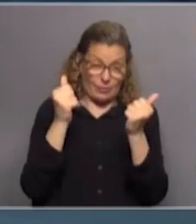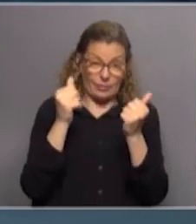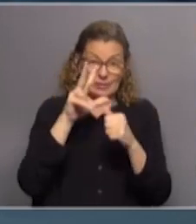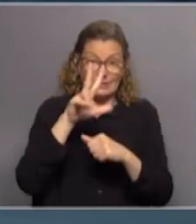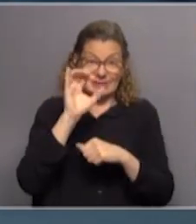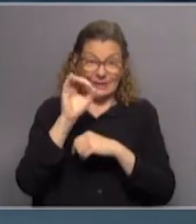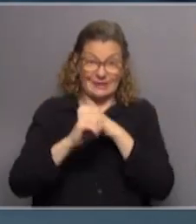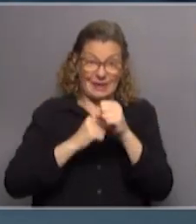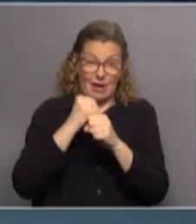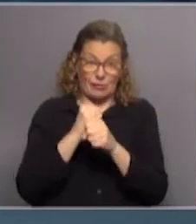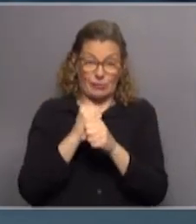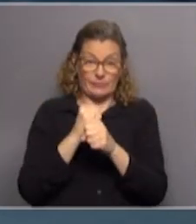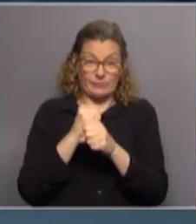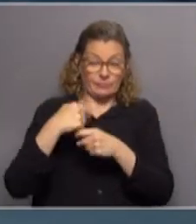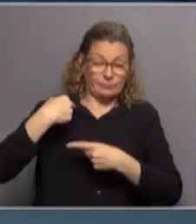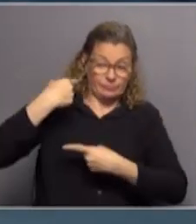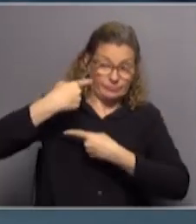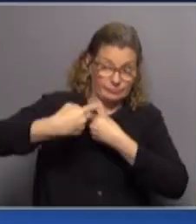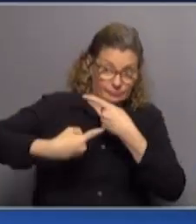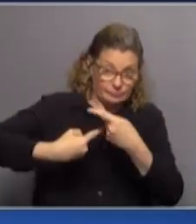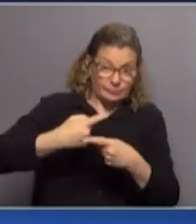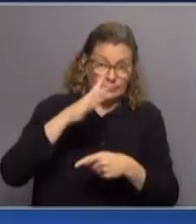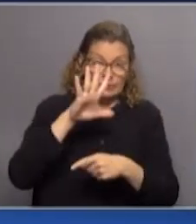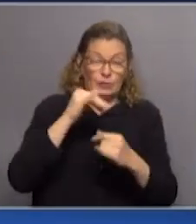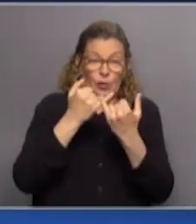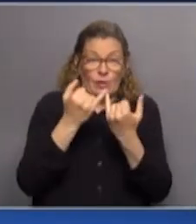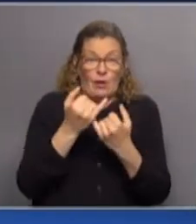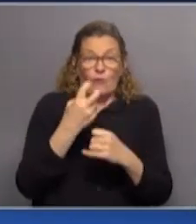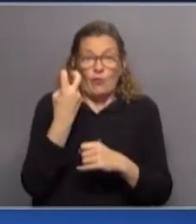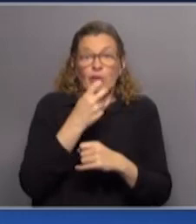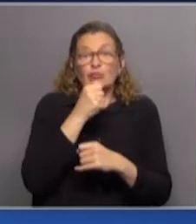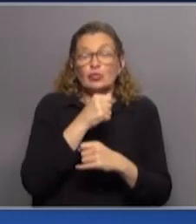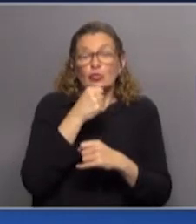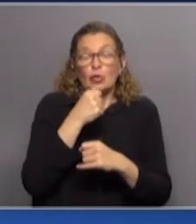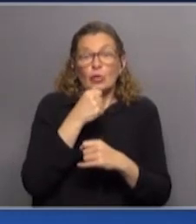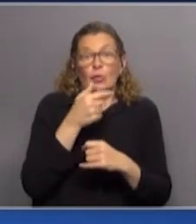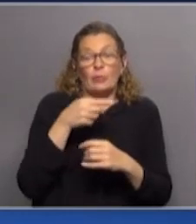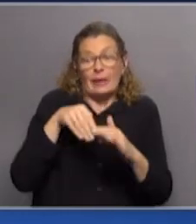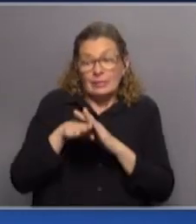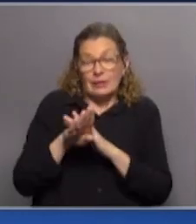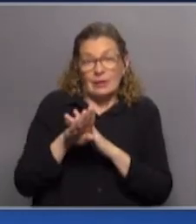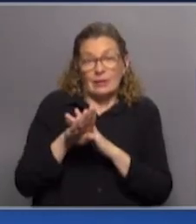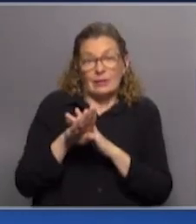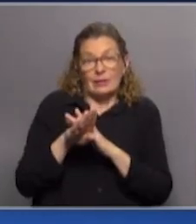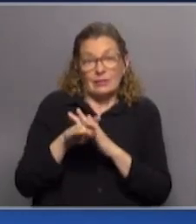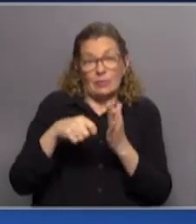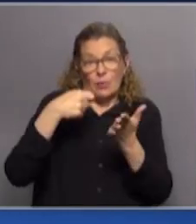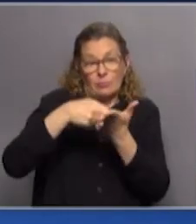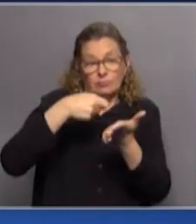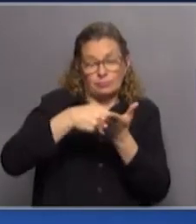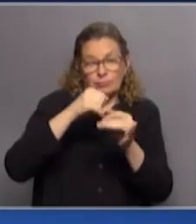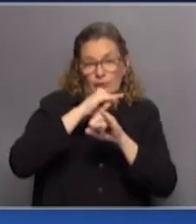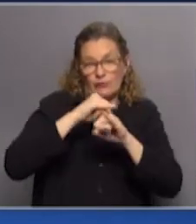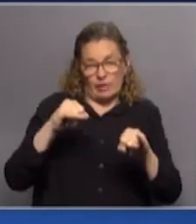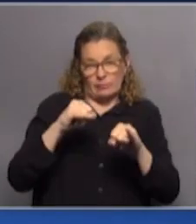30 años venimos así, que en cinco días debía resolverla o si no iba a intervenir y liquidar la institución.